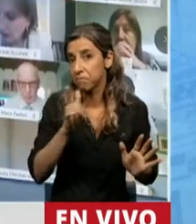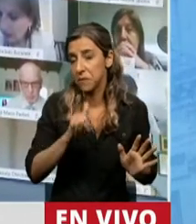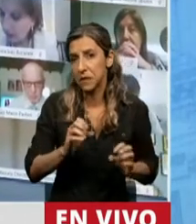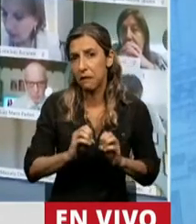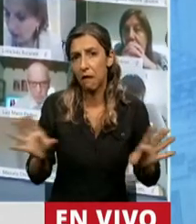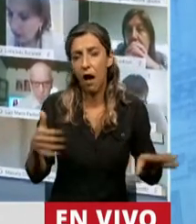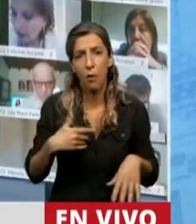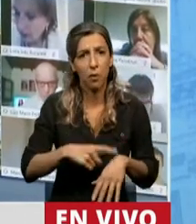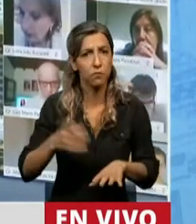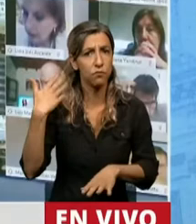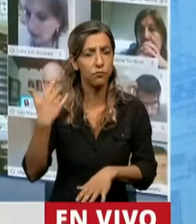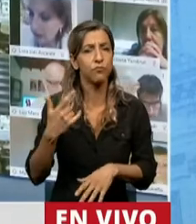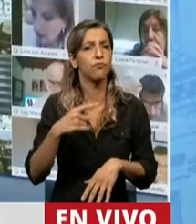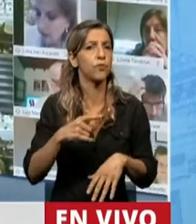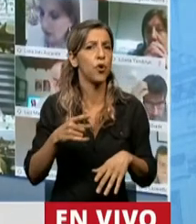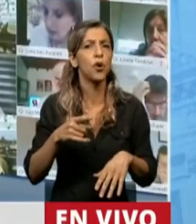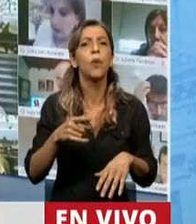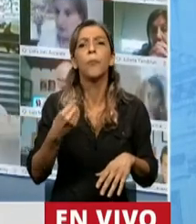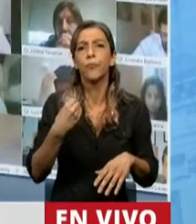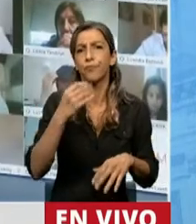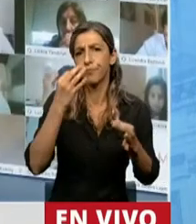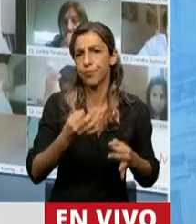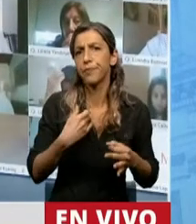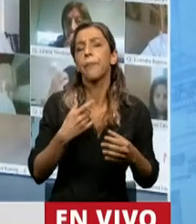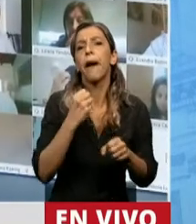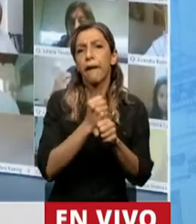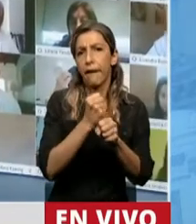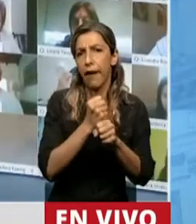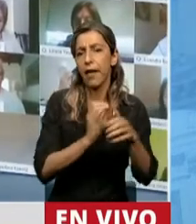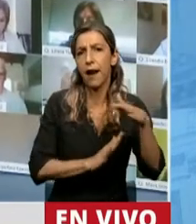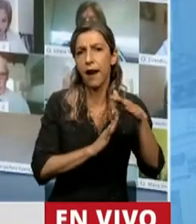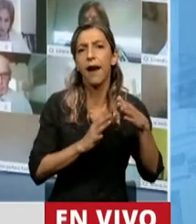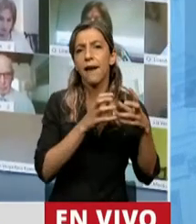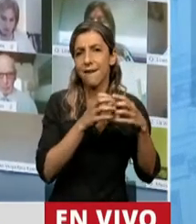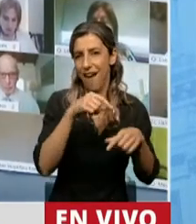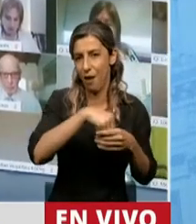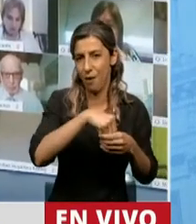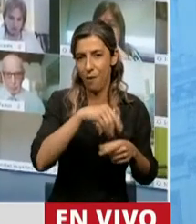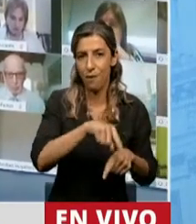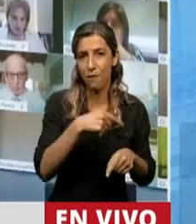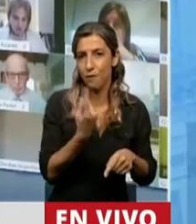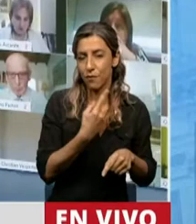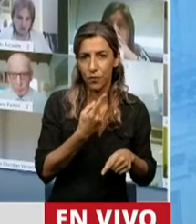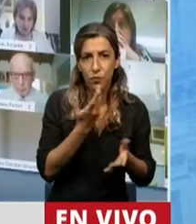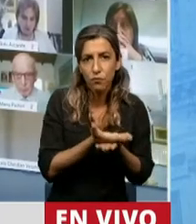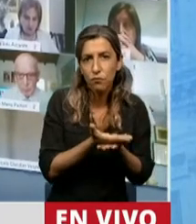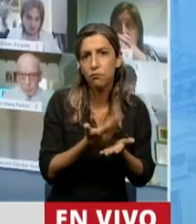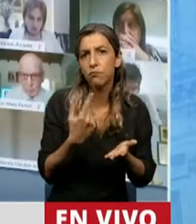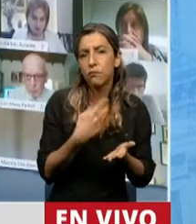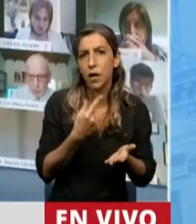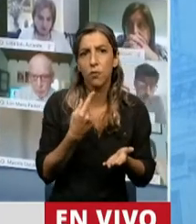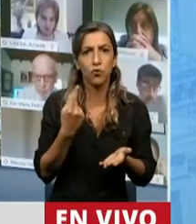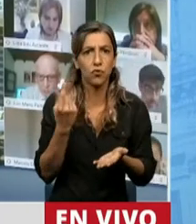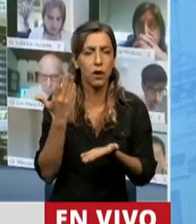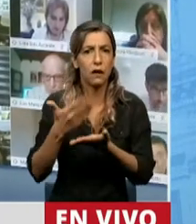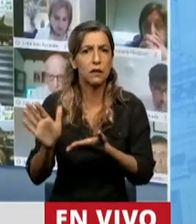labor parlamentaria no hace muy poco, cuando propuse que esta Cámara rechazara la posibilidad de un desalojo, me dijeron